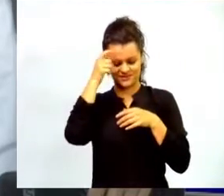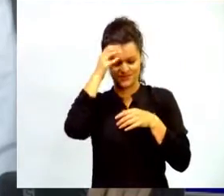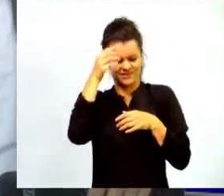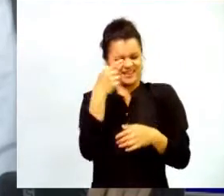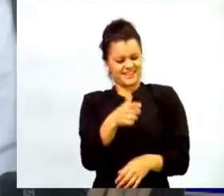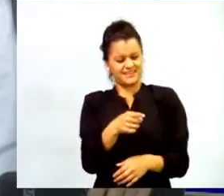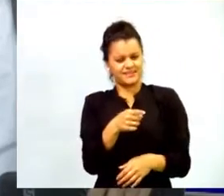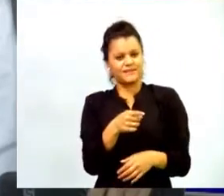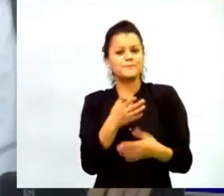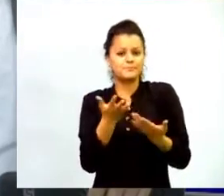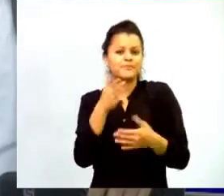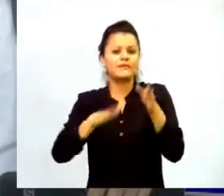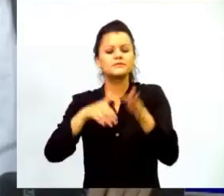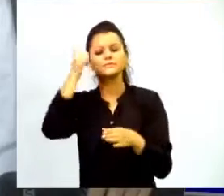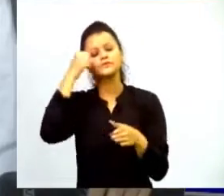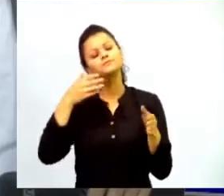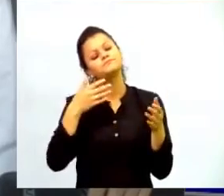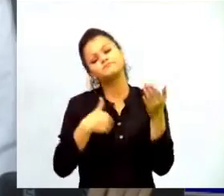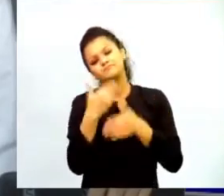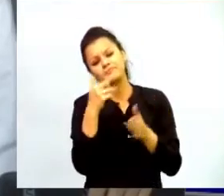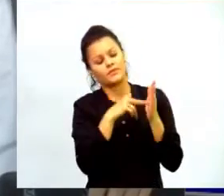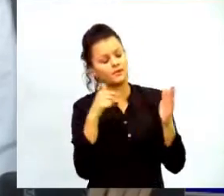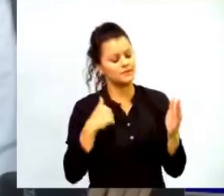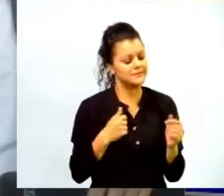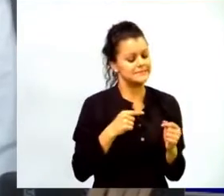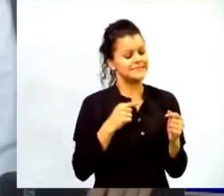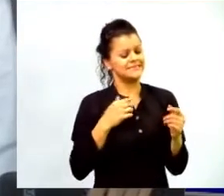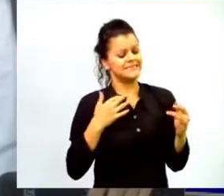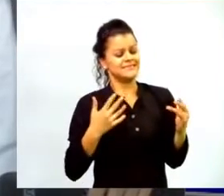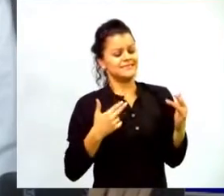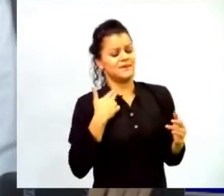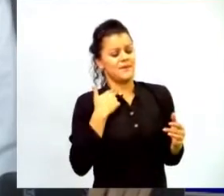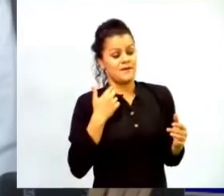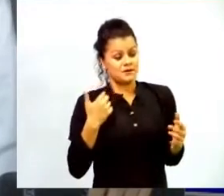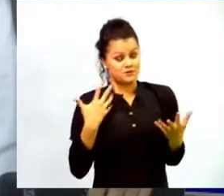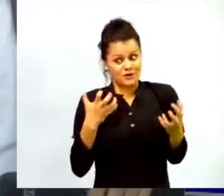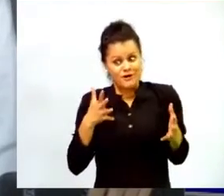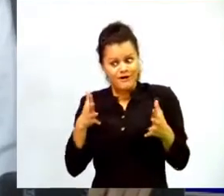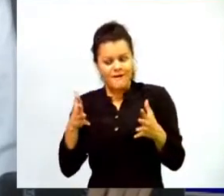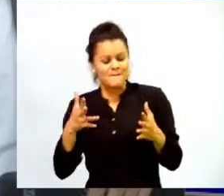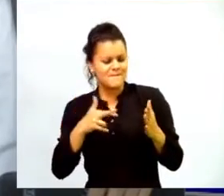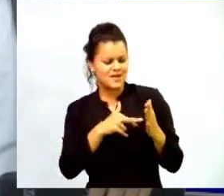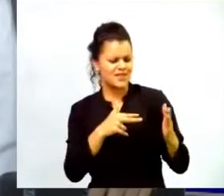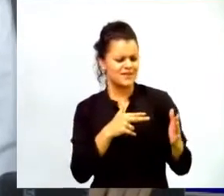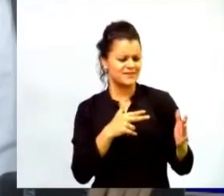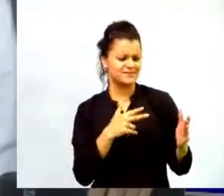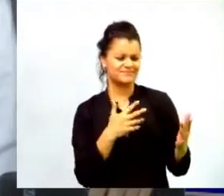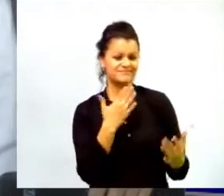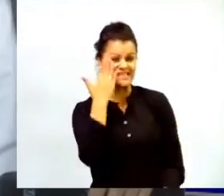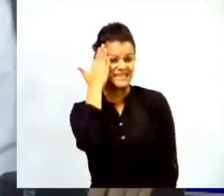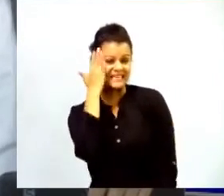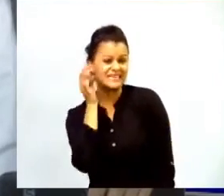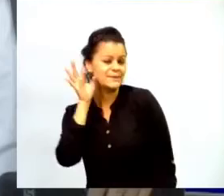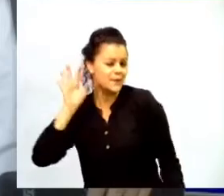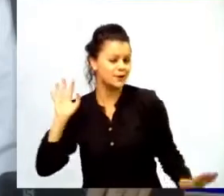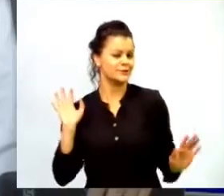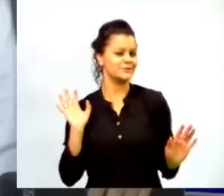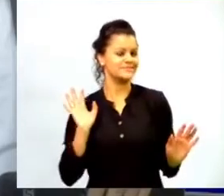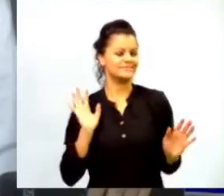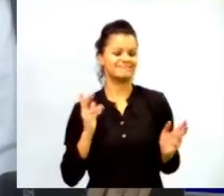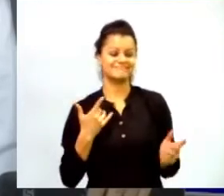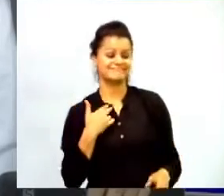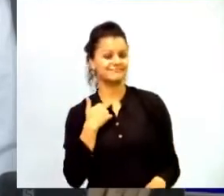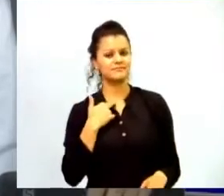tecnología encuentran el susto de que no puedan enseñar lo que quieren enseñar porque el recurso no sea de calidad o al contrario la